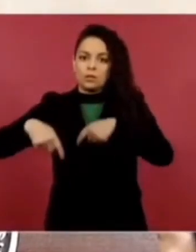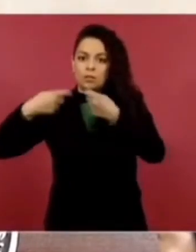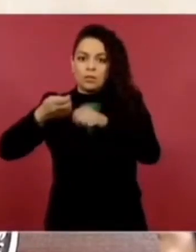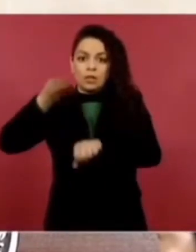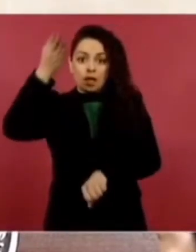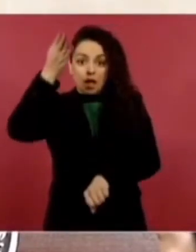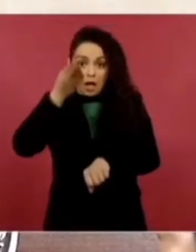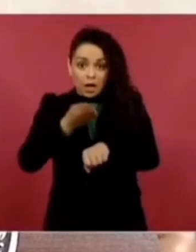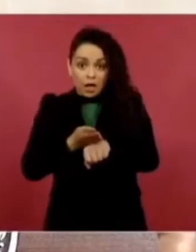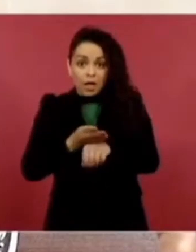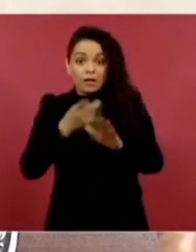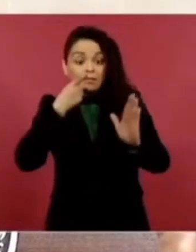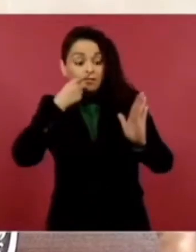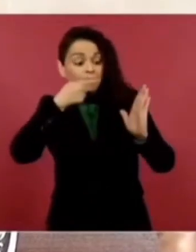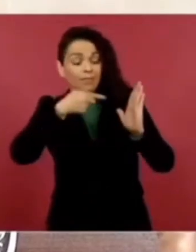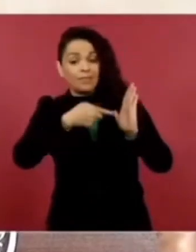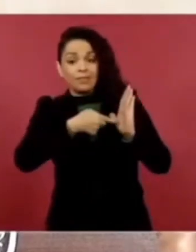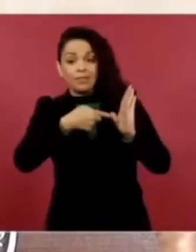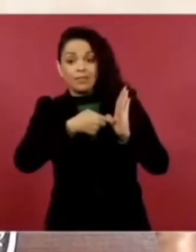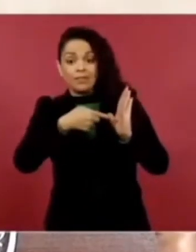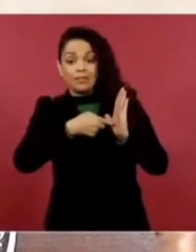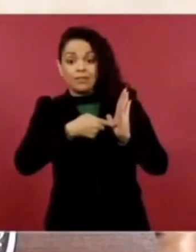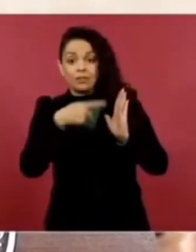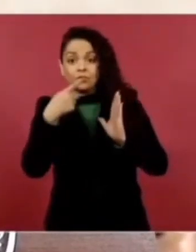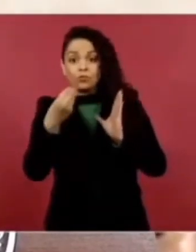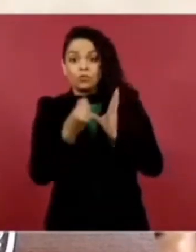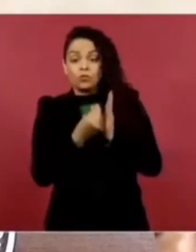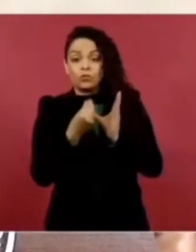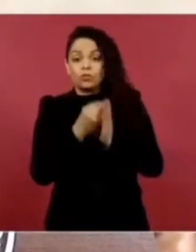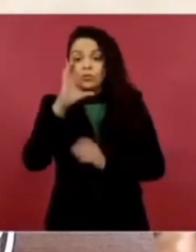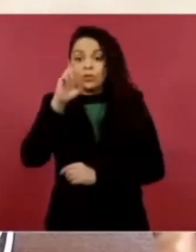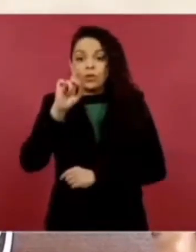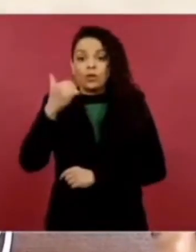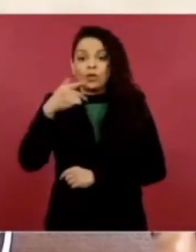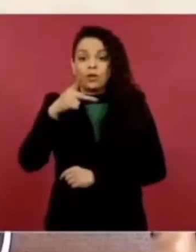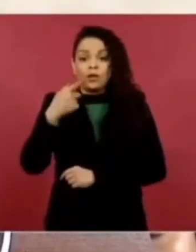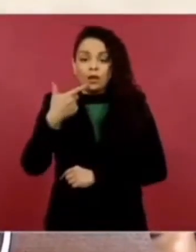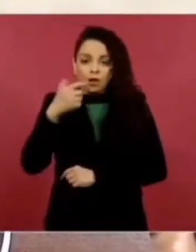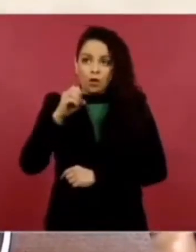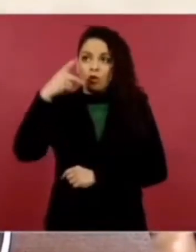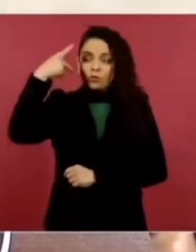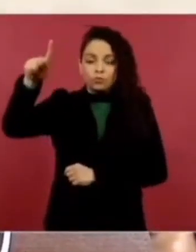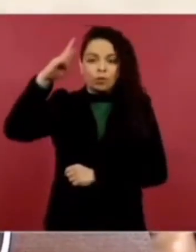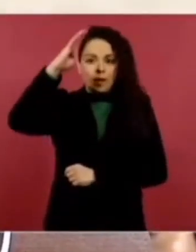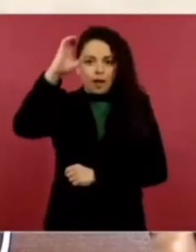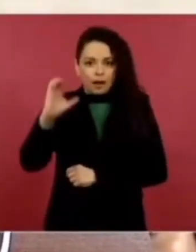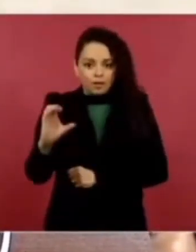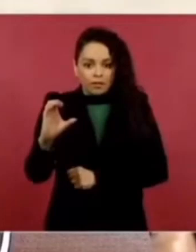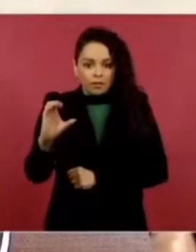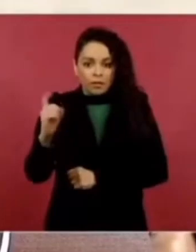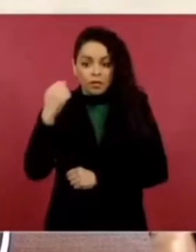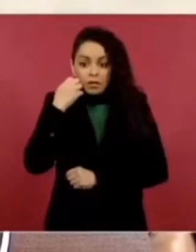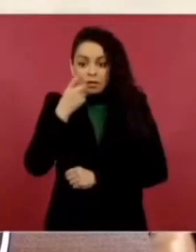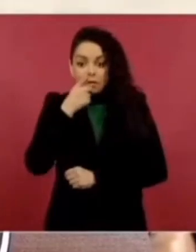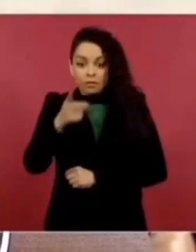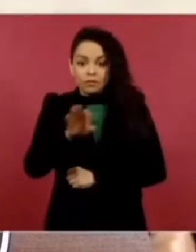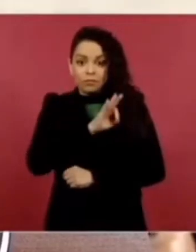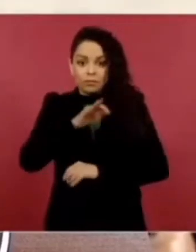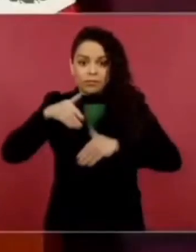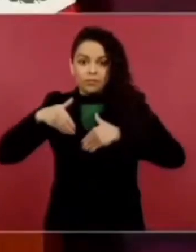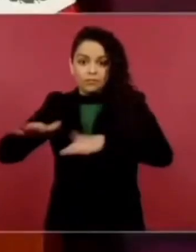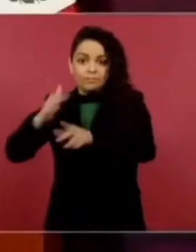de Baja California. Esto significaría que quedara en libertad.